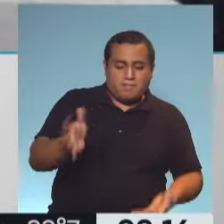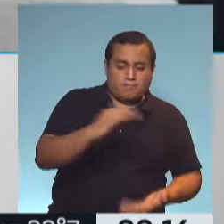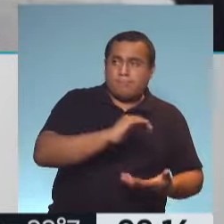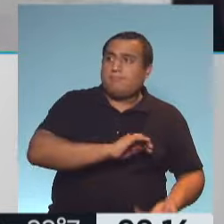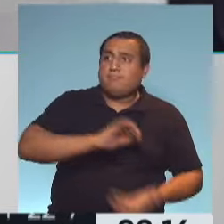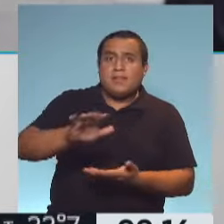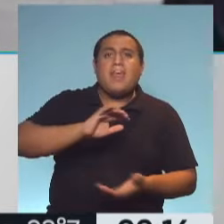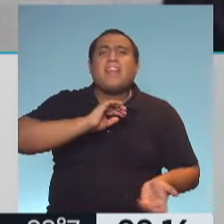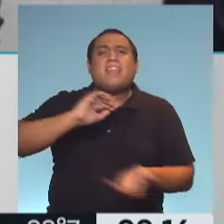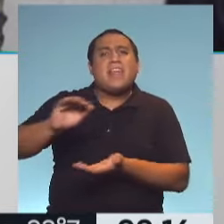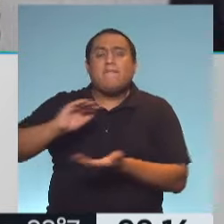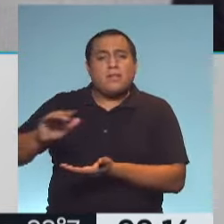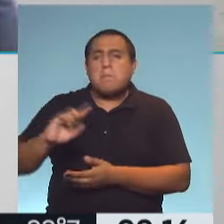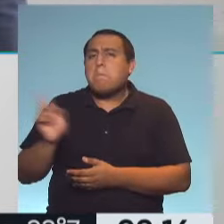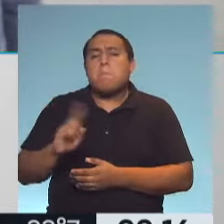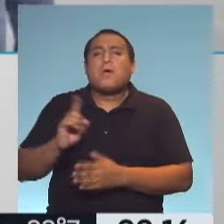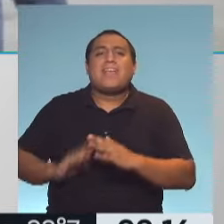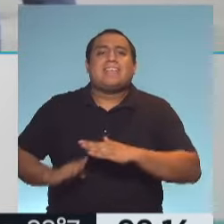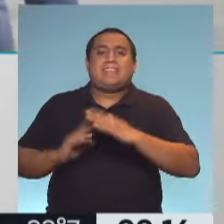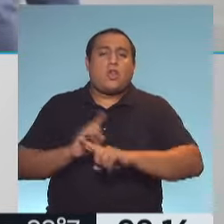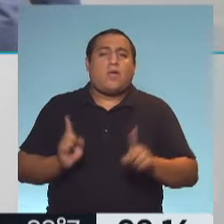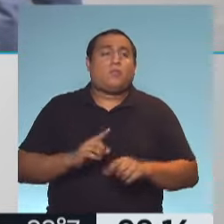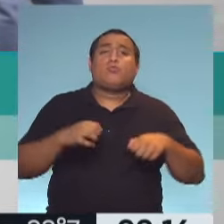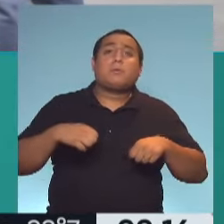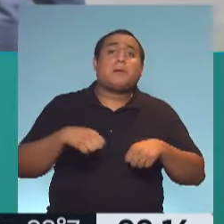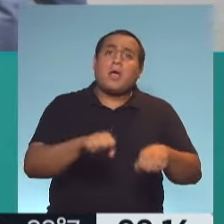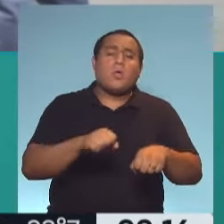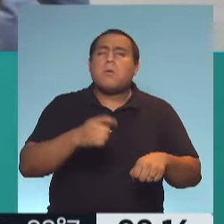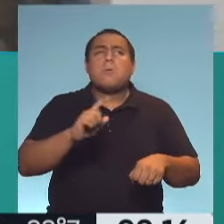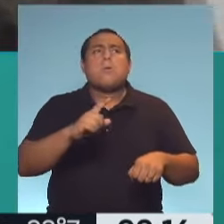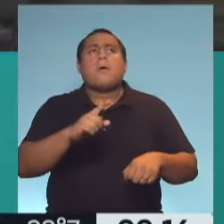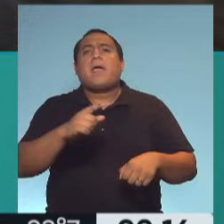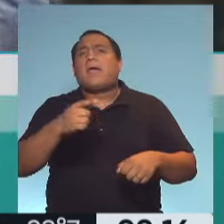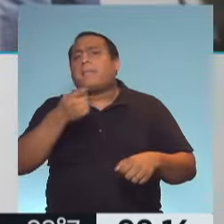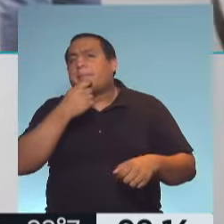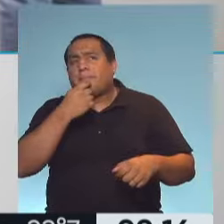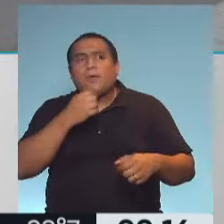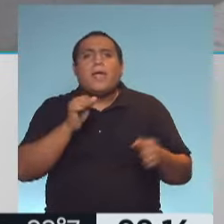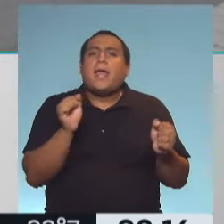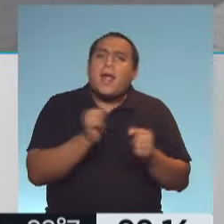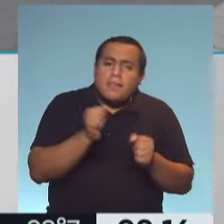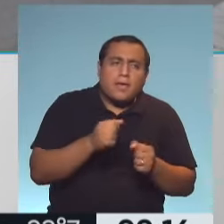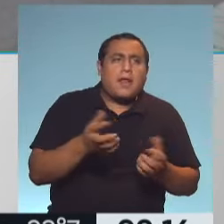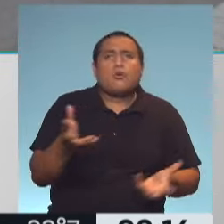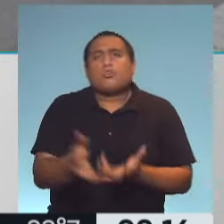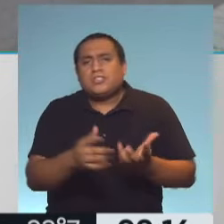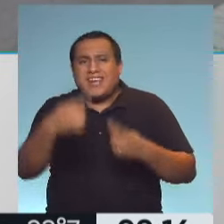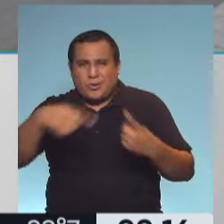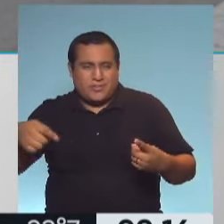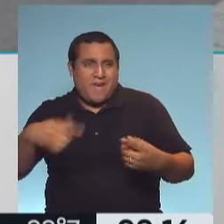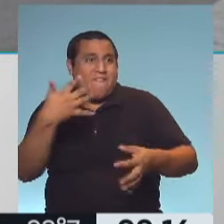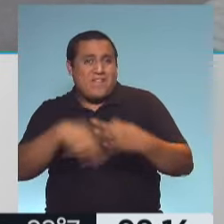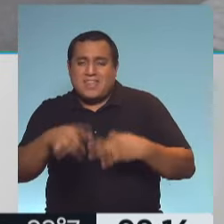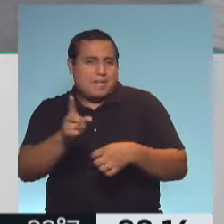elemento esencial. Los supermercados no pueden vender electrodomésticos, las botillerías no pueden